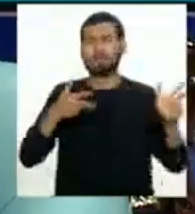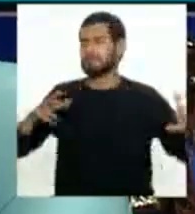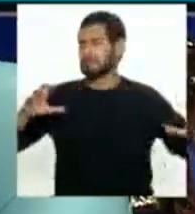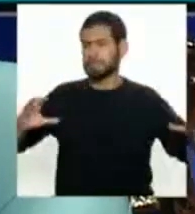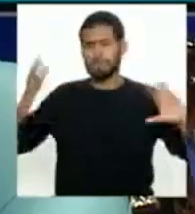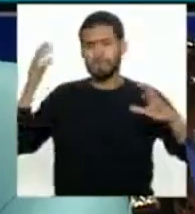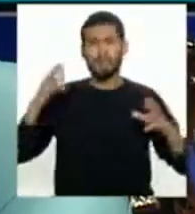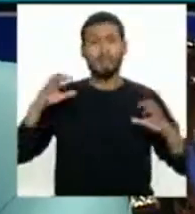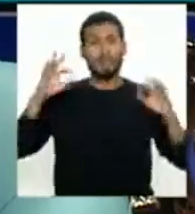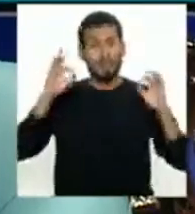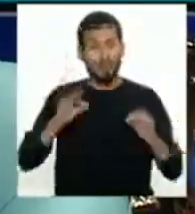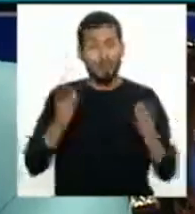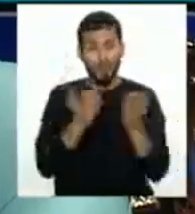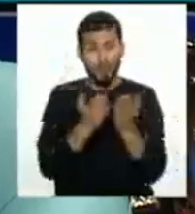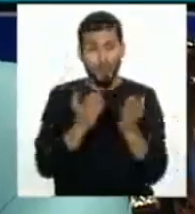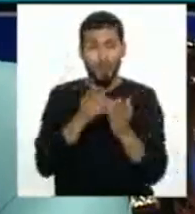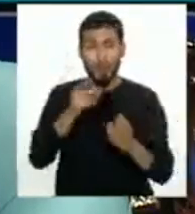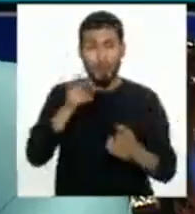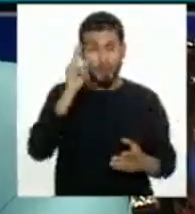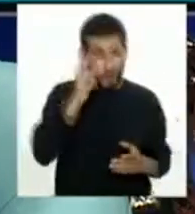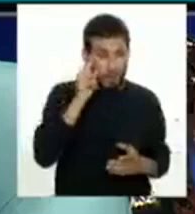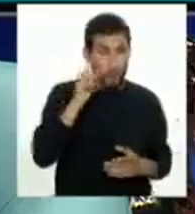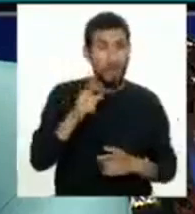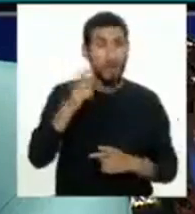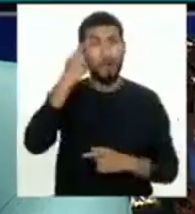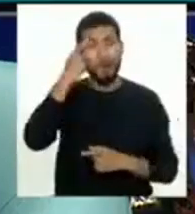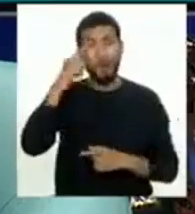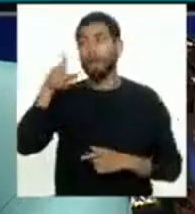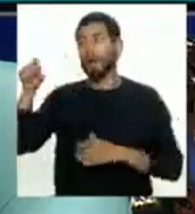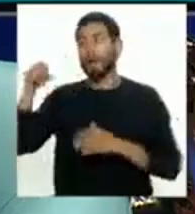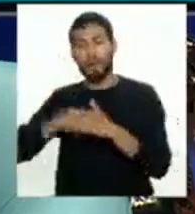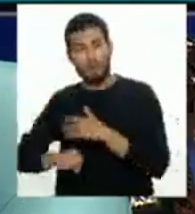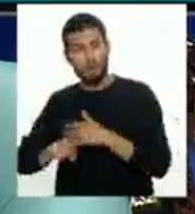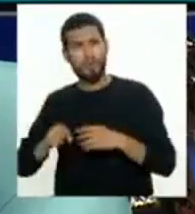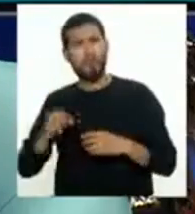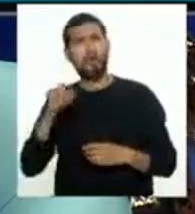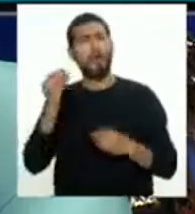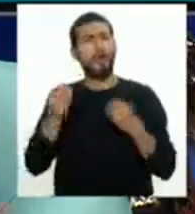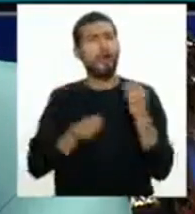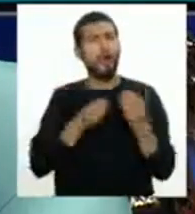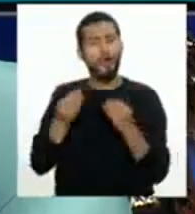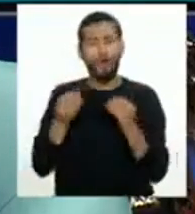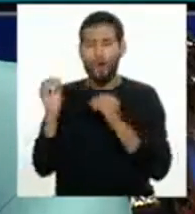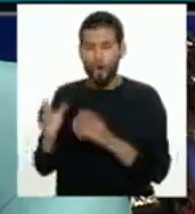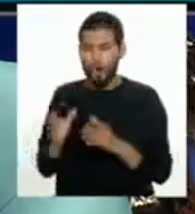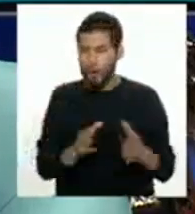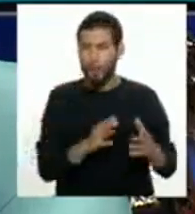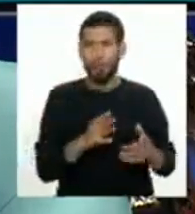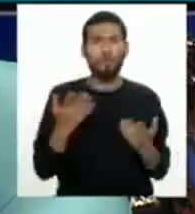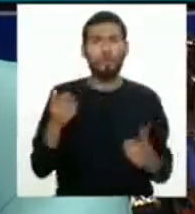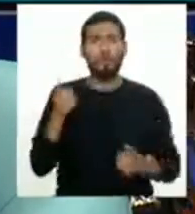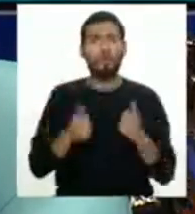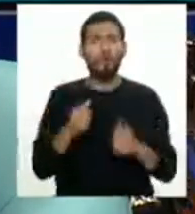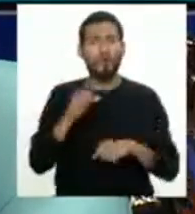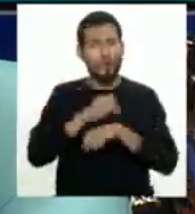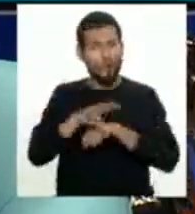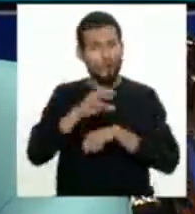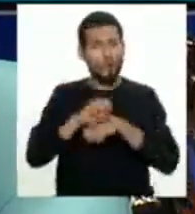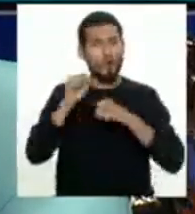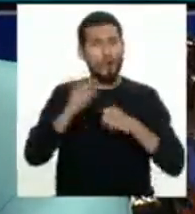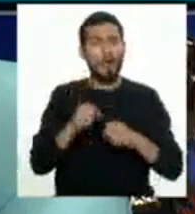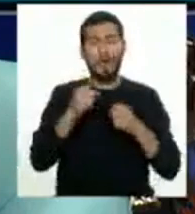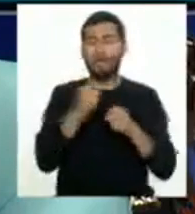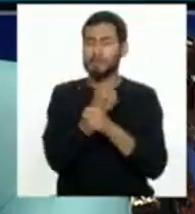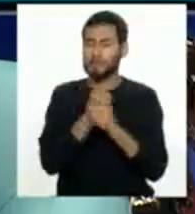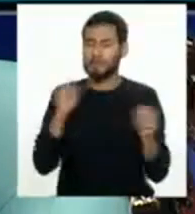Así es. Y en el mismo colegio, esos maestros estarán pensando en sus hijos. ¿Cómo nos organizamos y cuáles son esos consejos para evitar